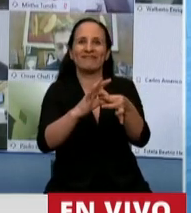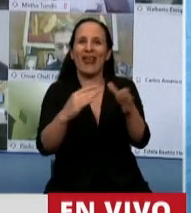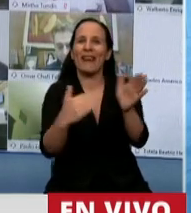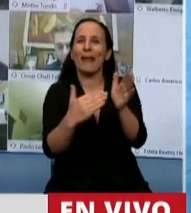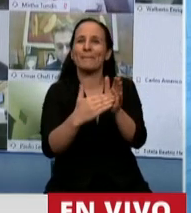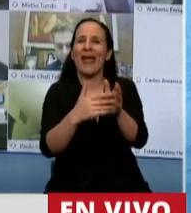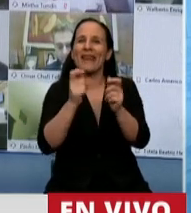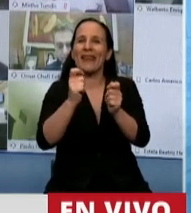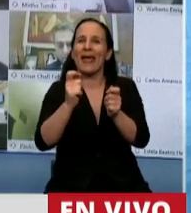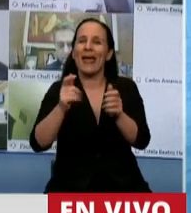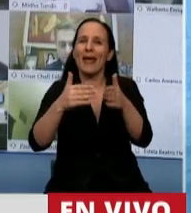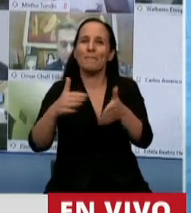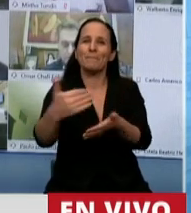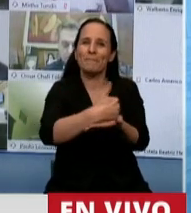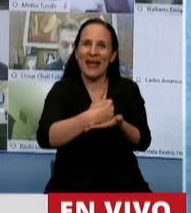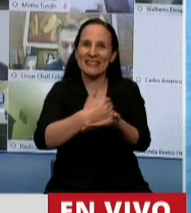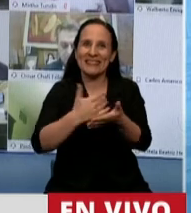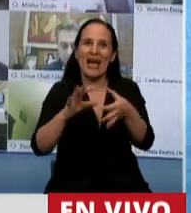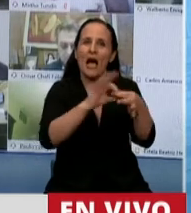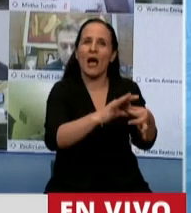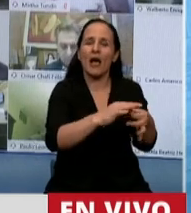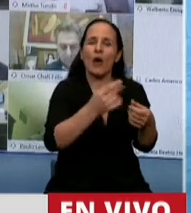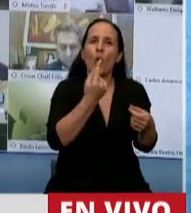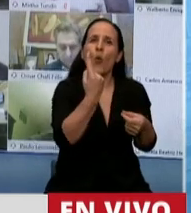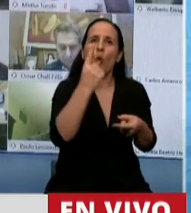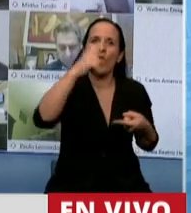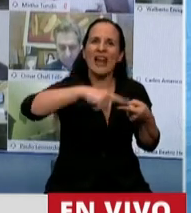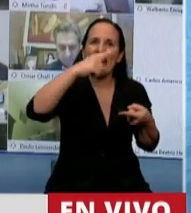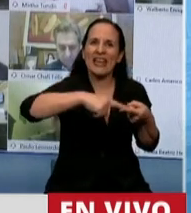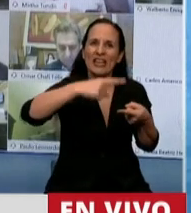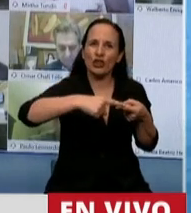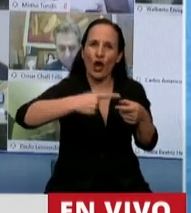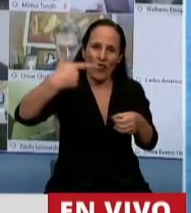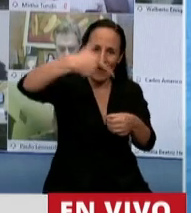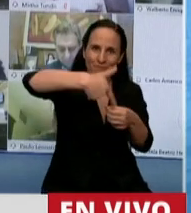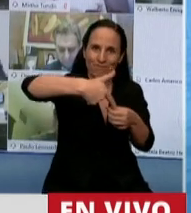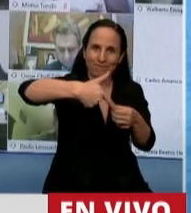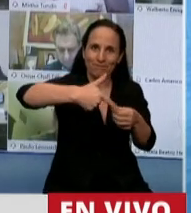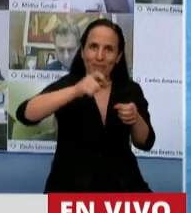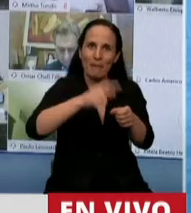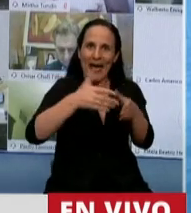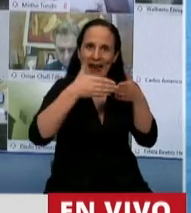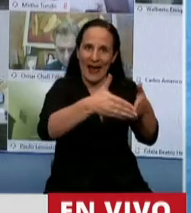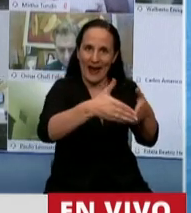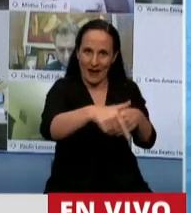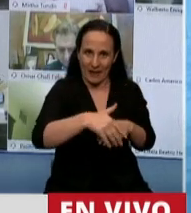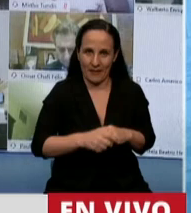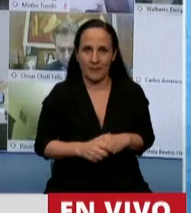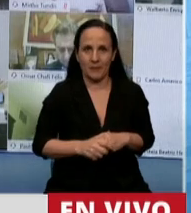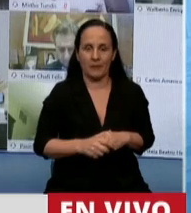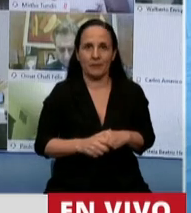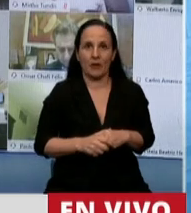a un litro de gasoil que se utiliza en los buques pesqueros. Las